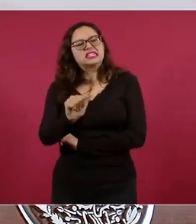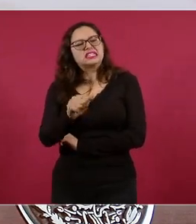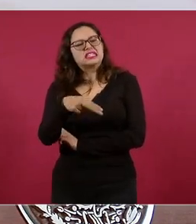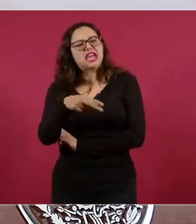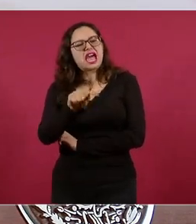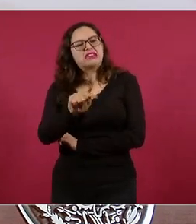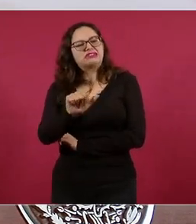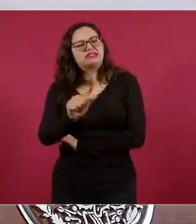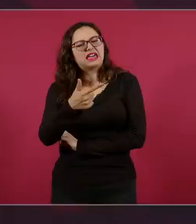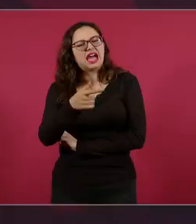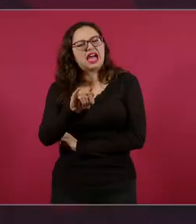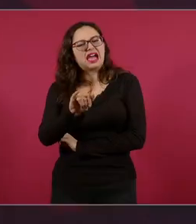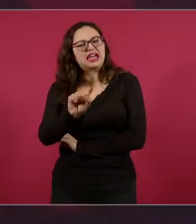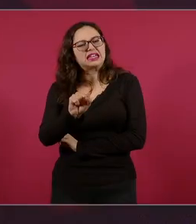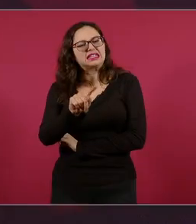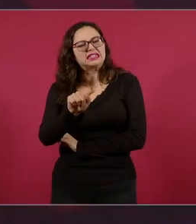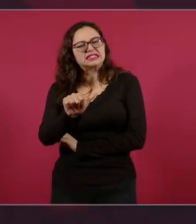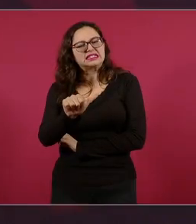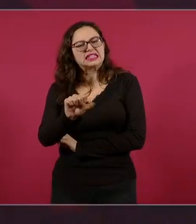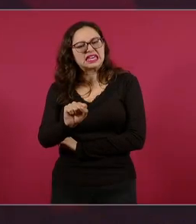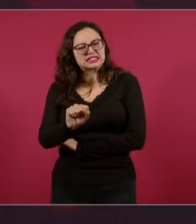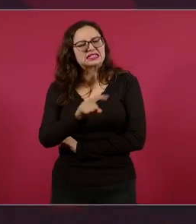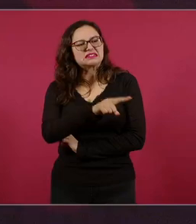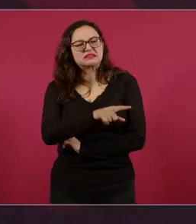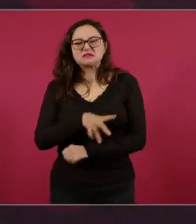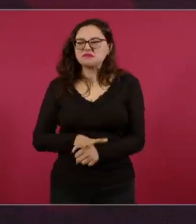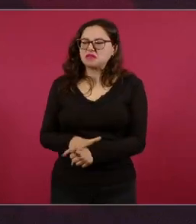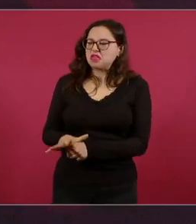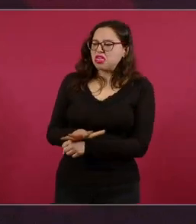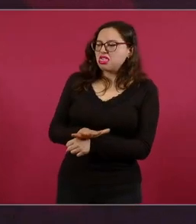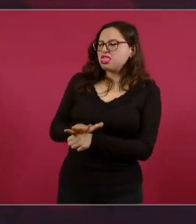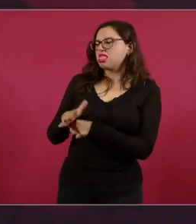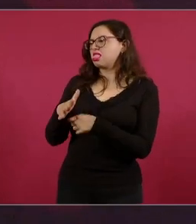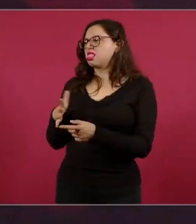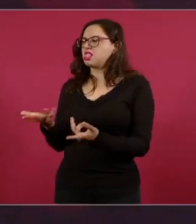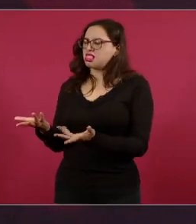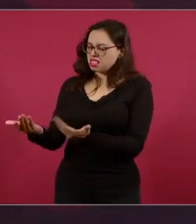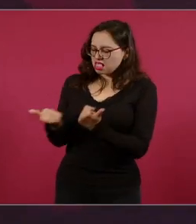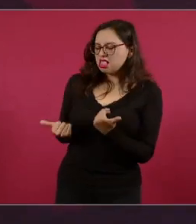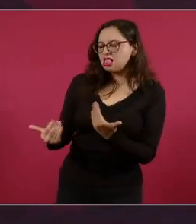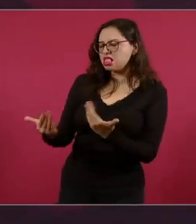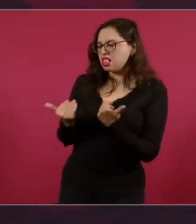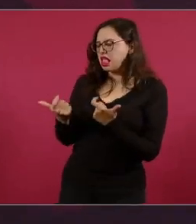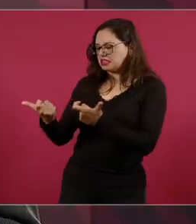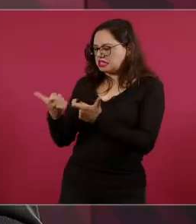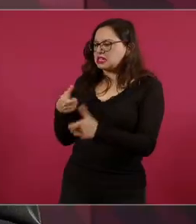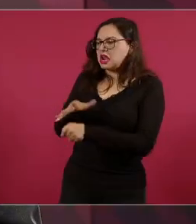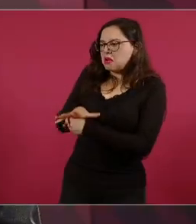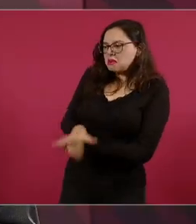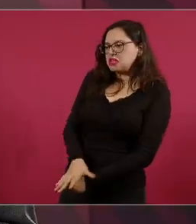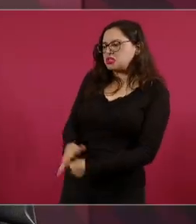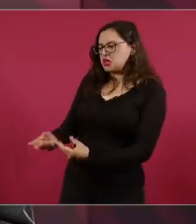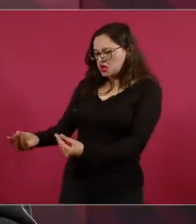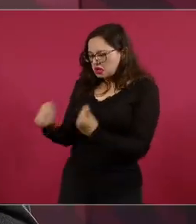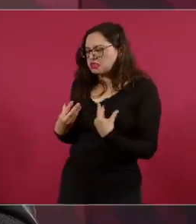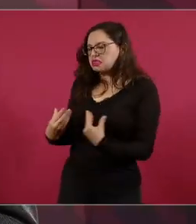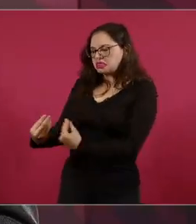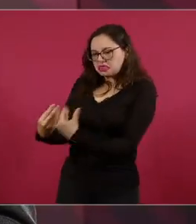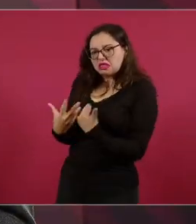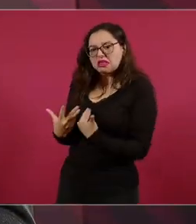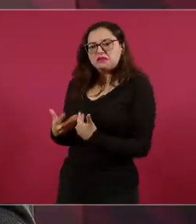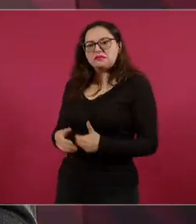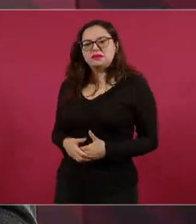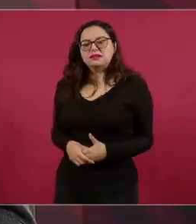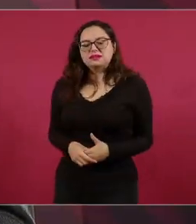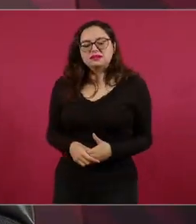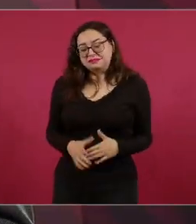como mercenarios para que los dueños de esos medios donde trabajan, que les pagan